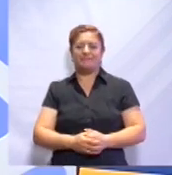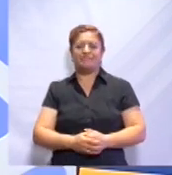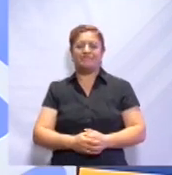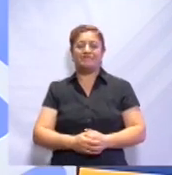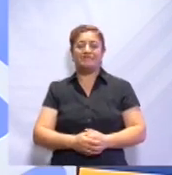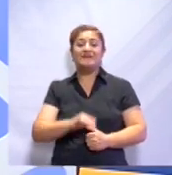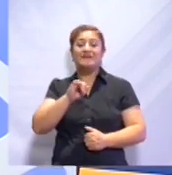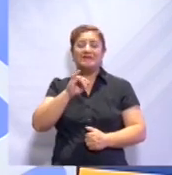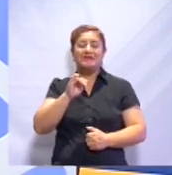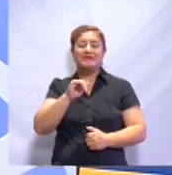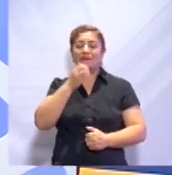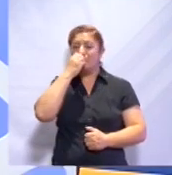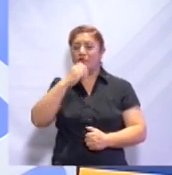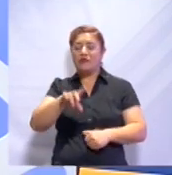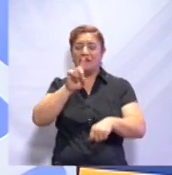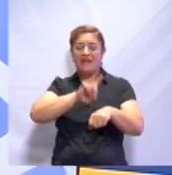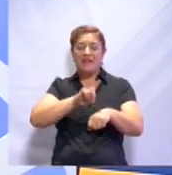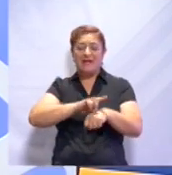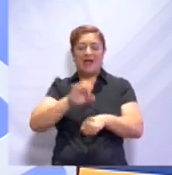Sí, linda vía.